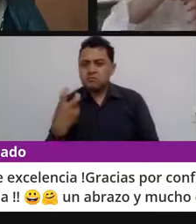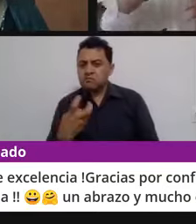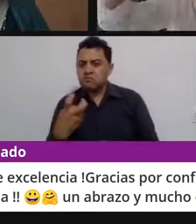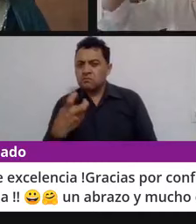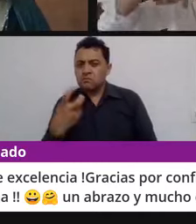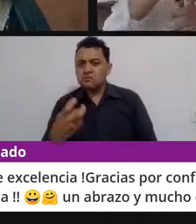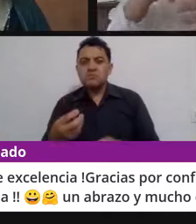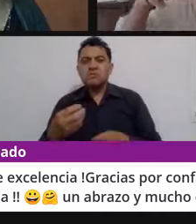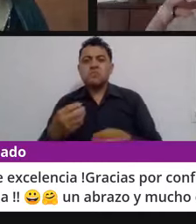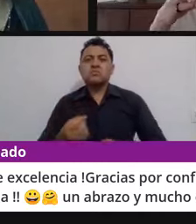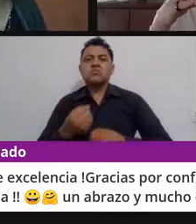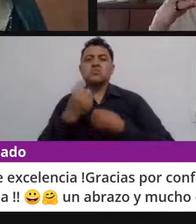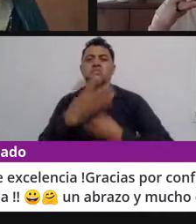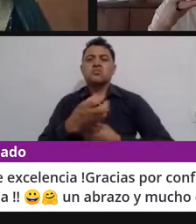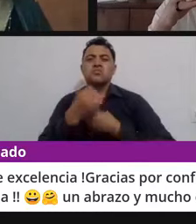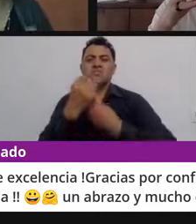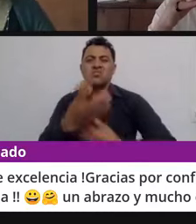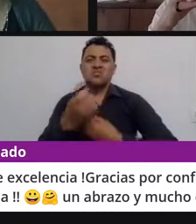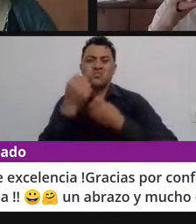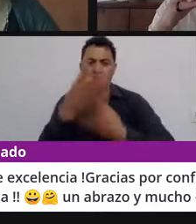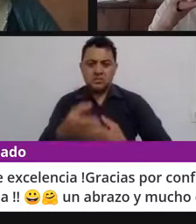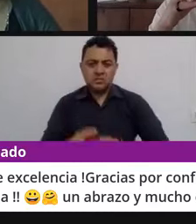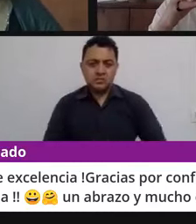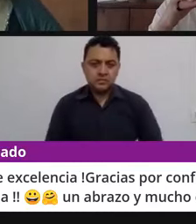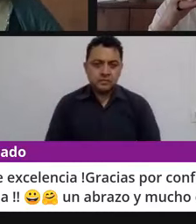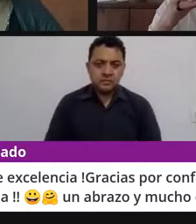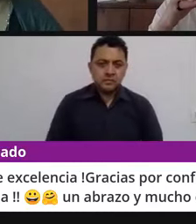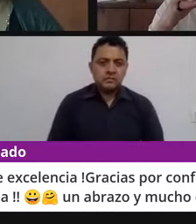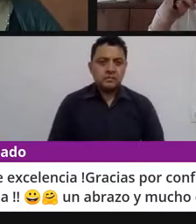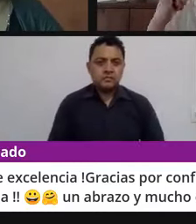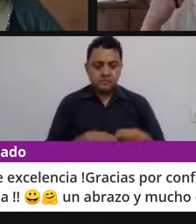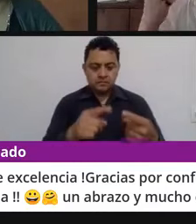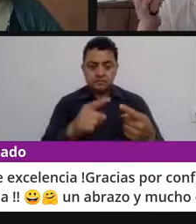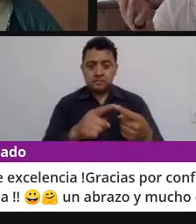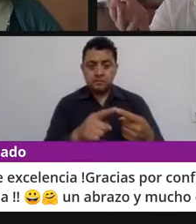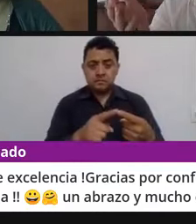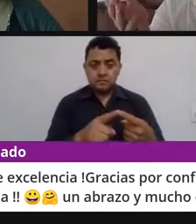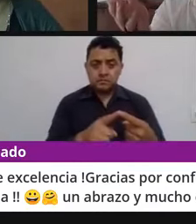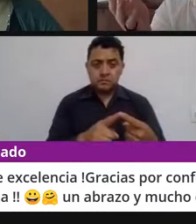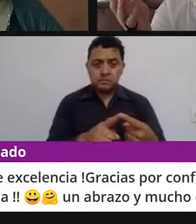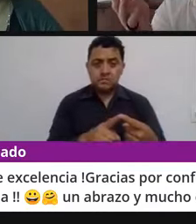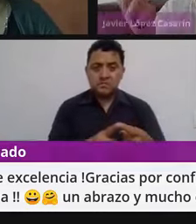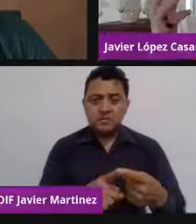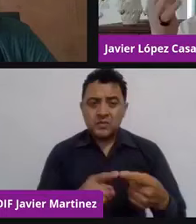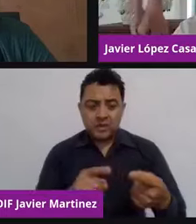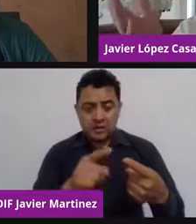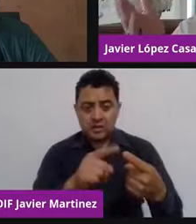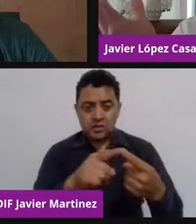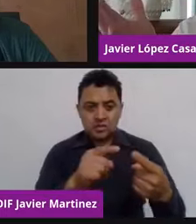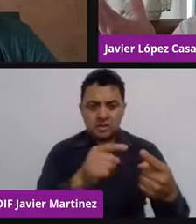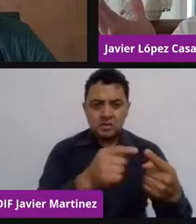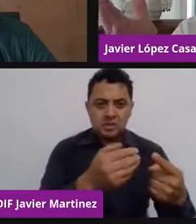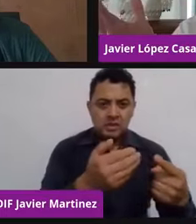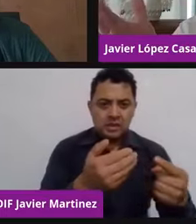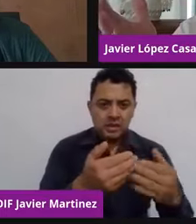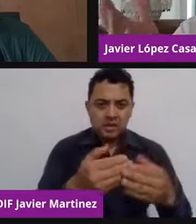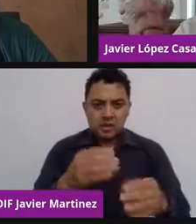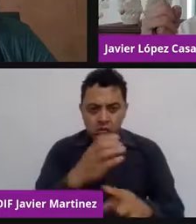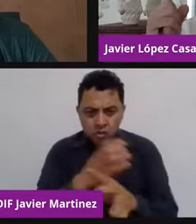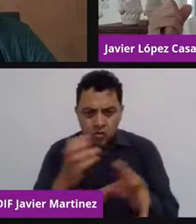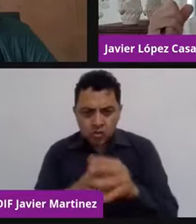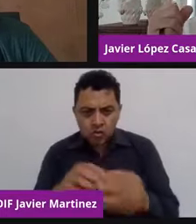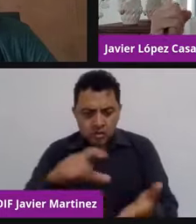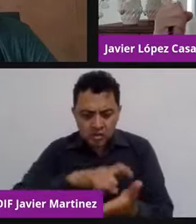te será una gran comunidad puede ser con la tuya que tienen que probarlo que tienen que vivir la